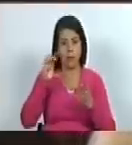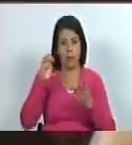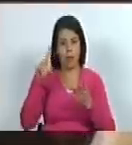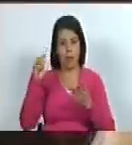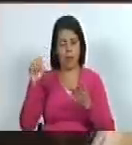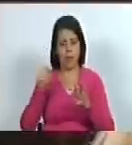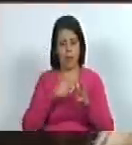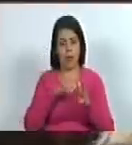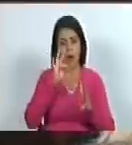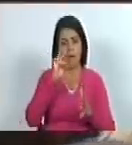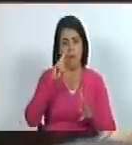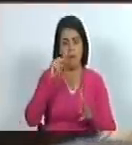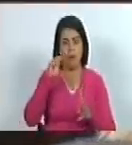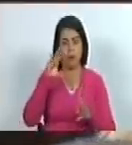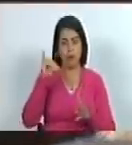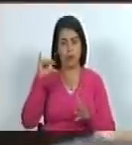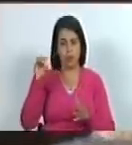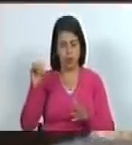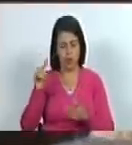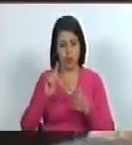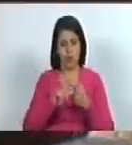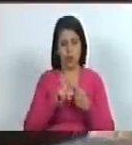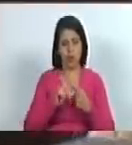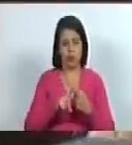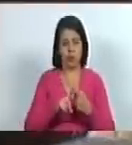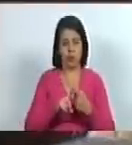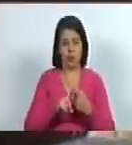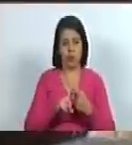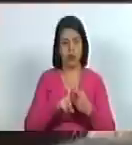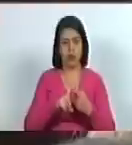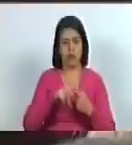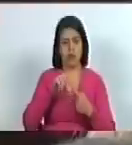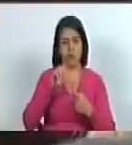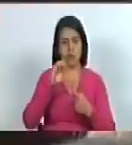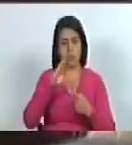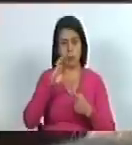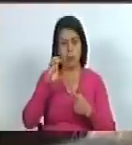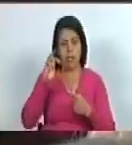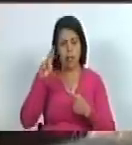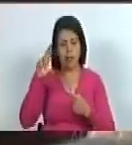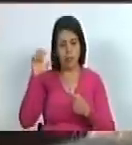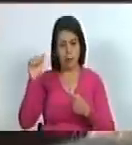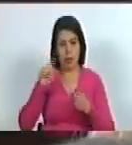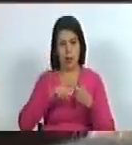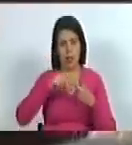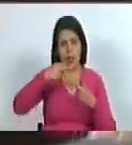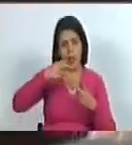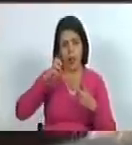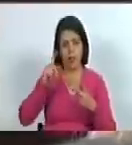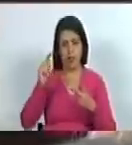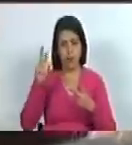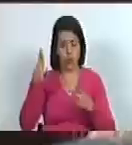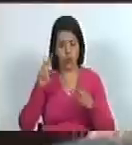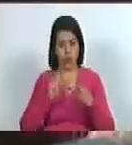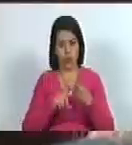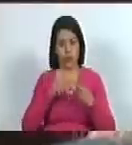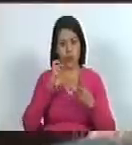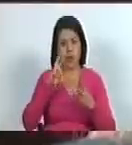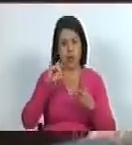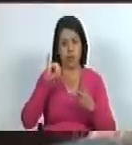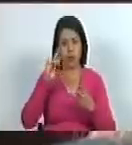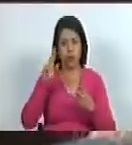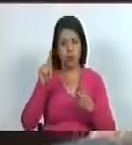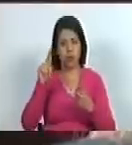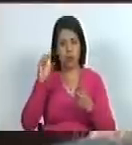Francisco Narváez César Rengifo Héctor Poleo Cristóbal